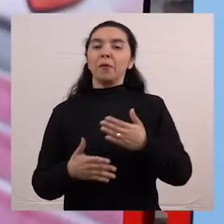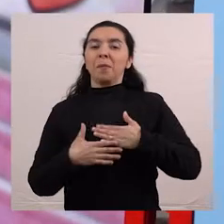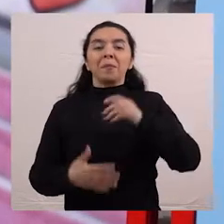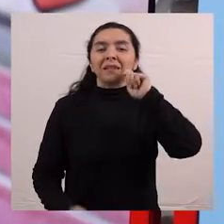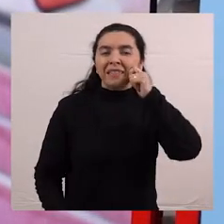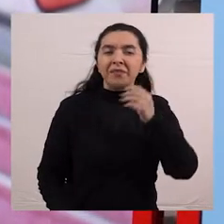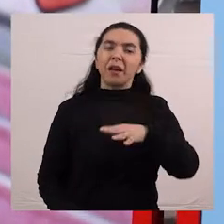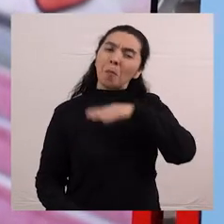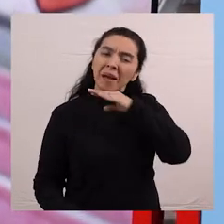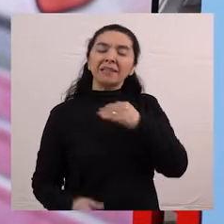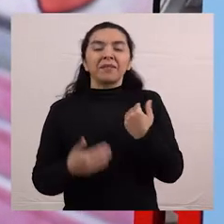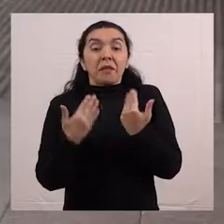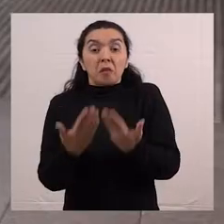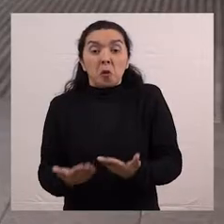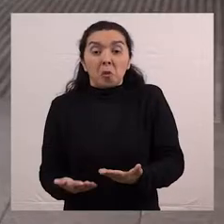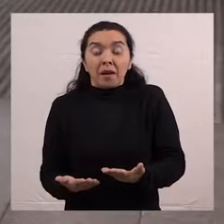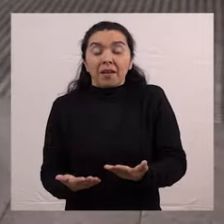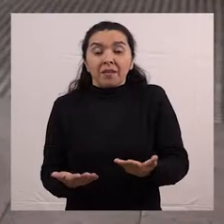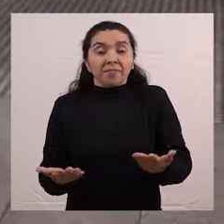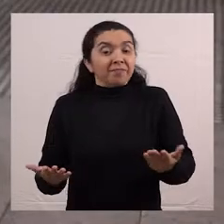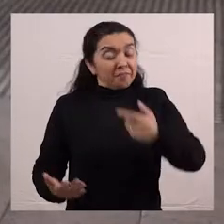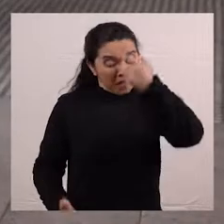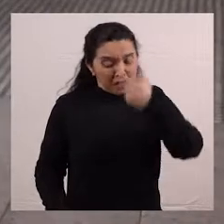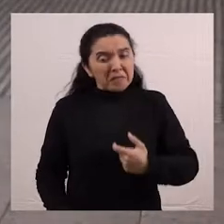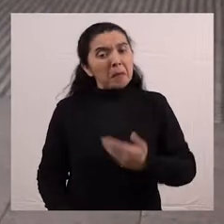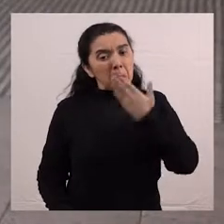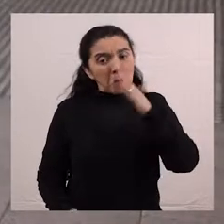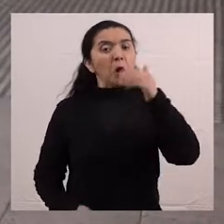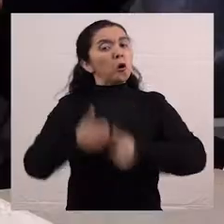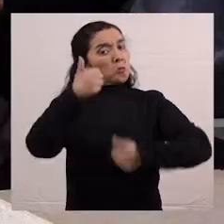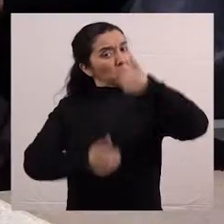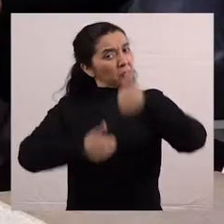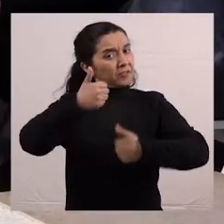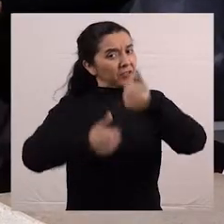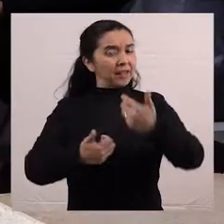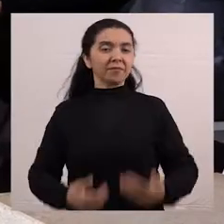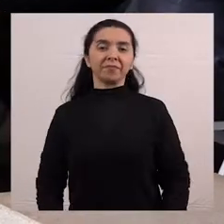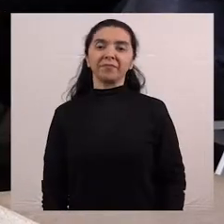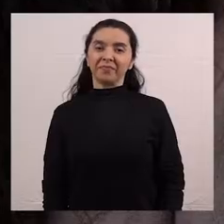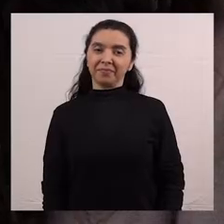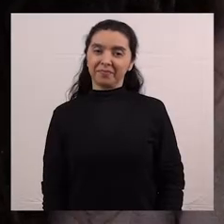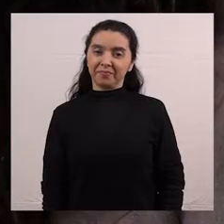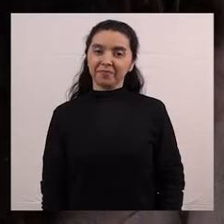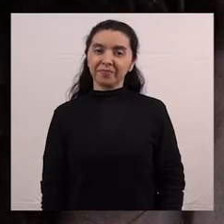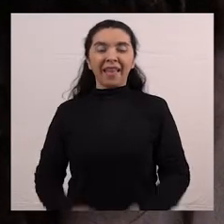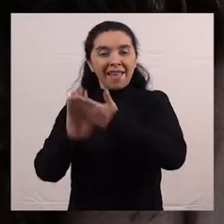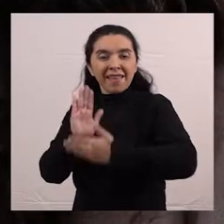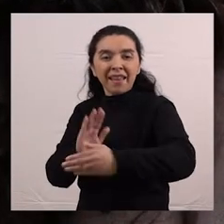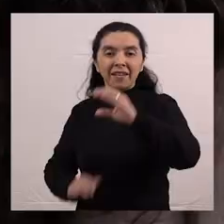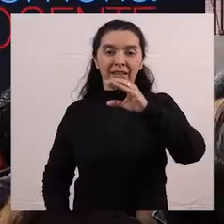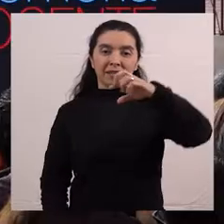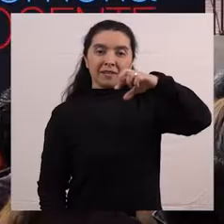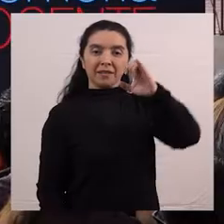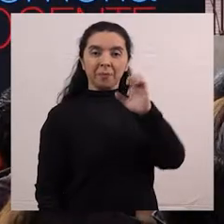ha significado, me ha servido para ser una mejor profesional. En adelante el